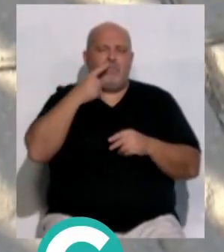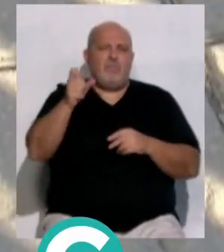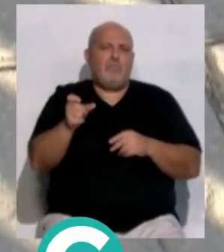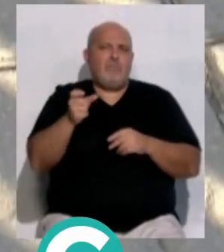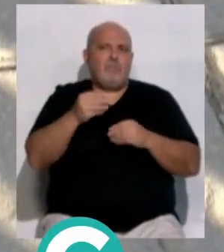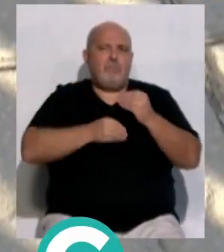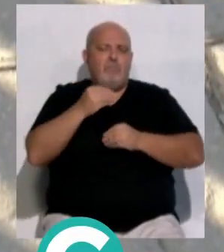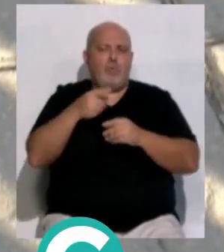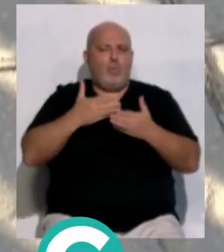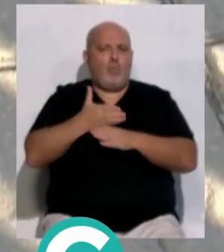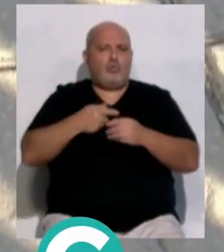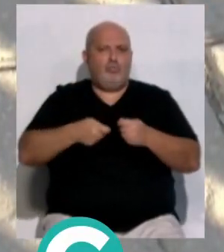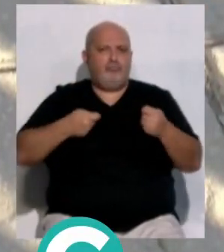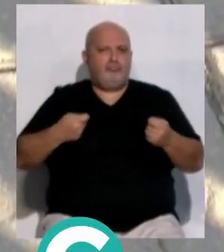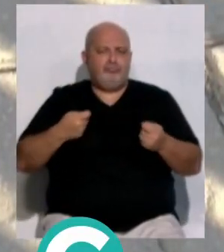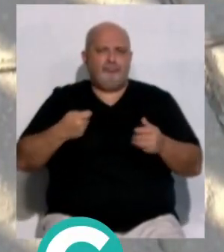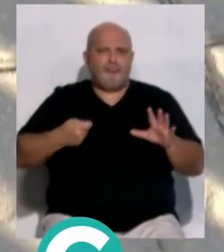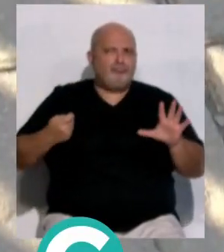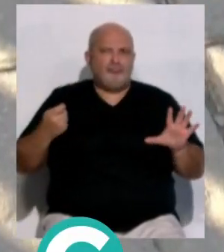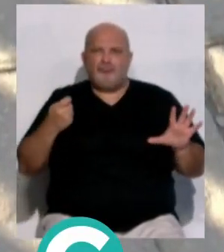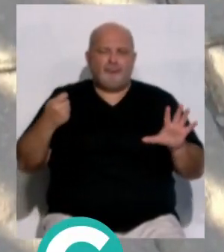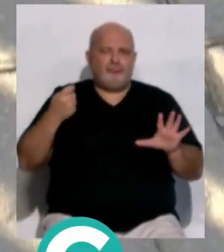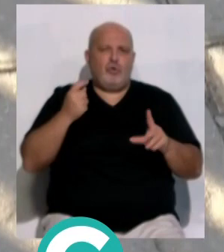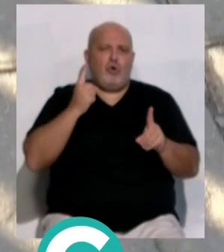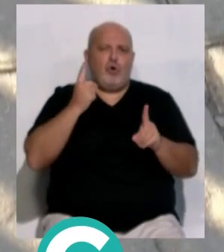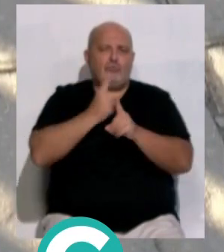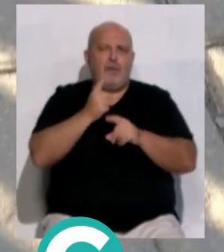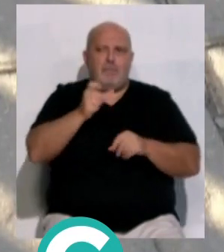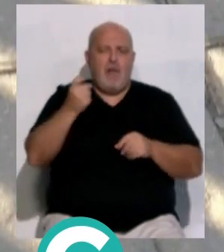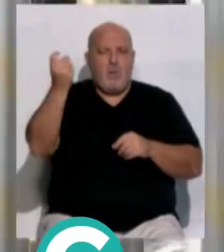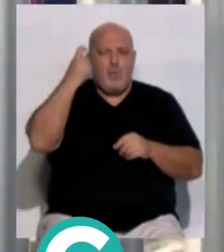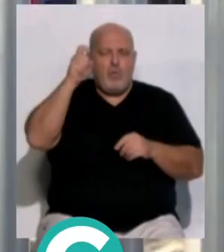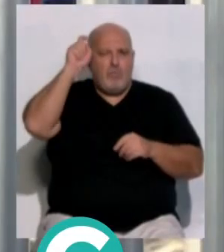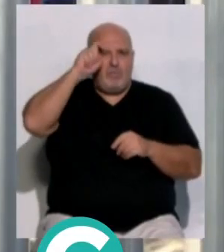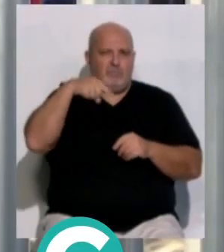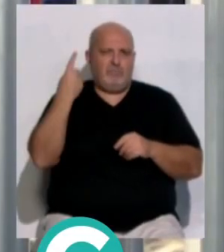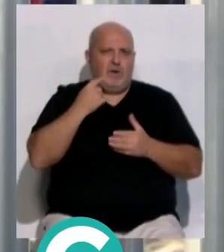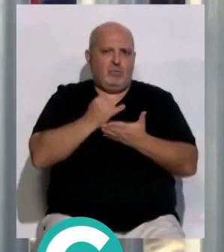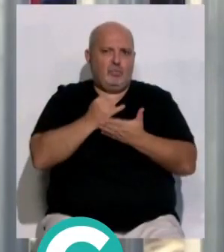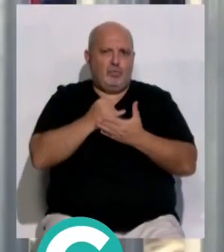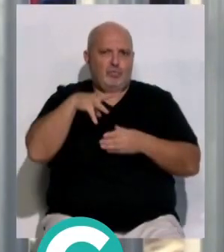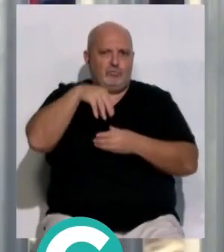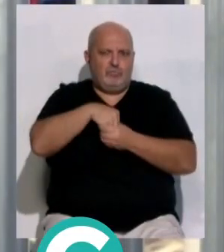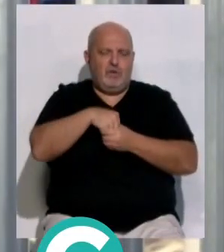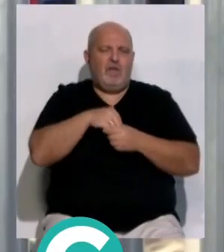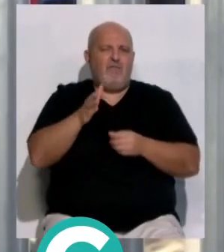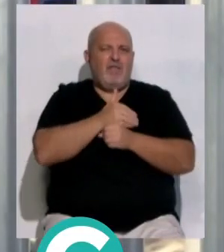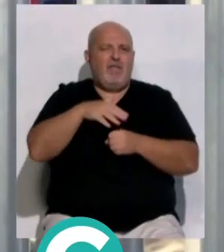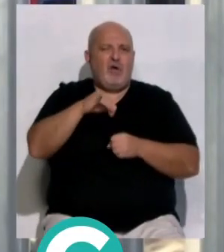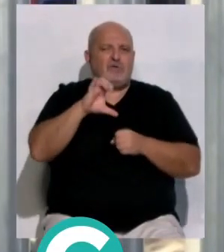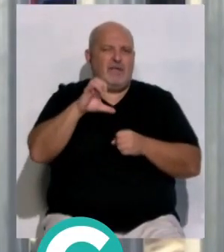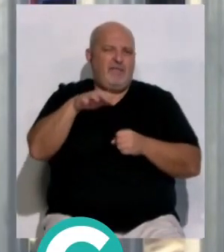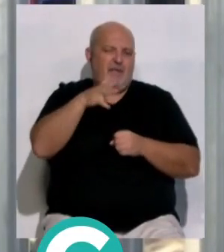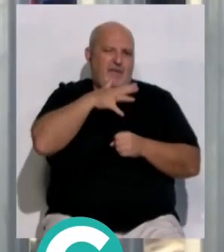sobre una persona armada que estaba atentando contra el resto de alumnado y profesorado del Instituto Elena García Armada en la barriada José